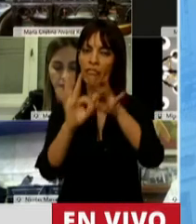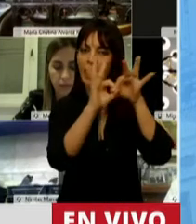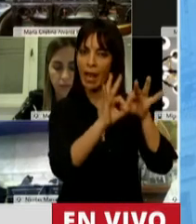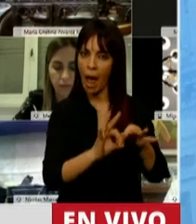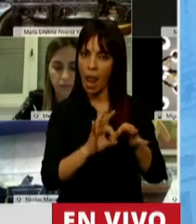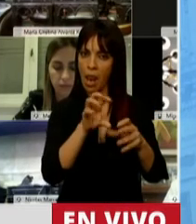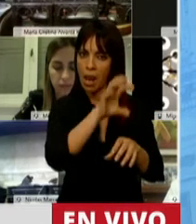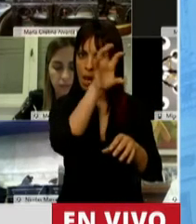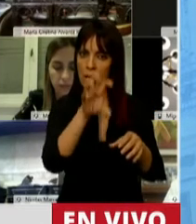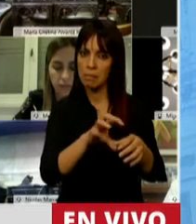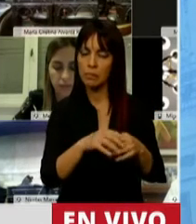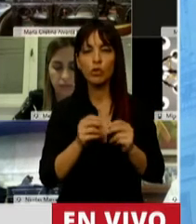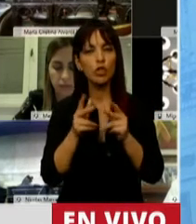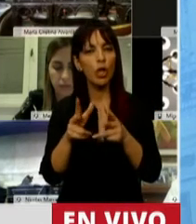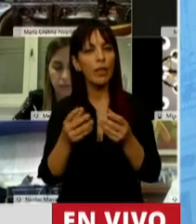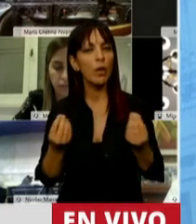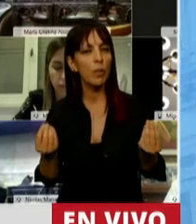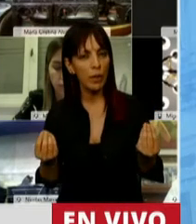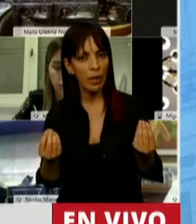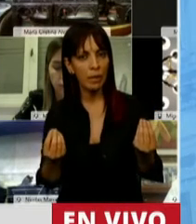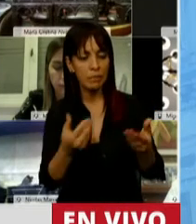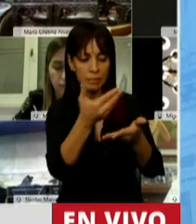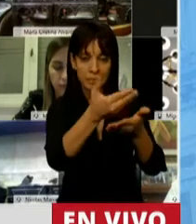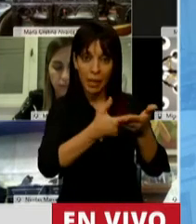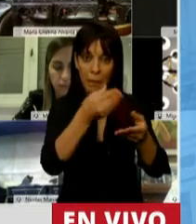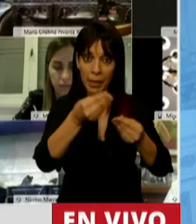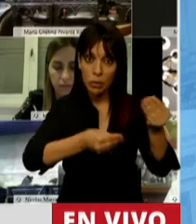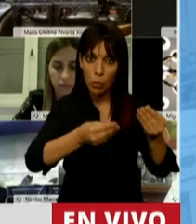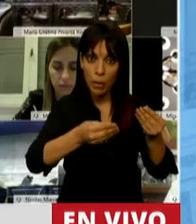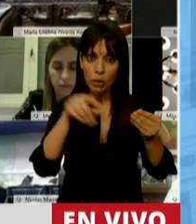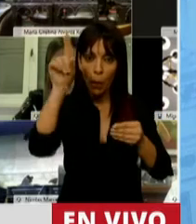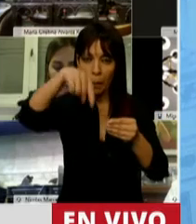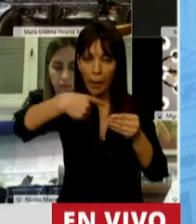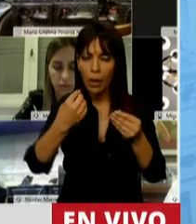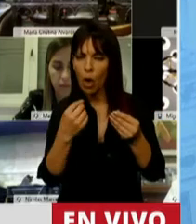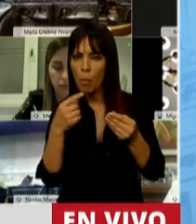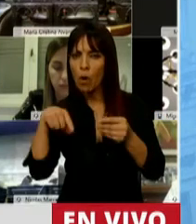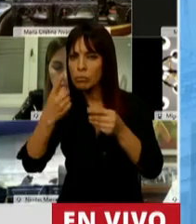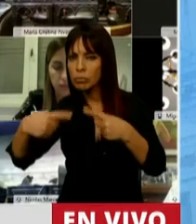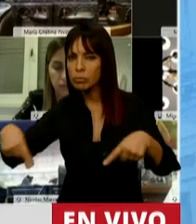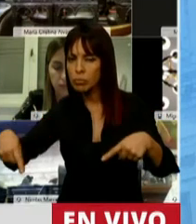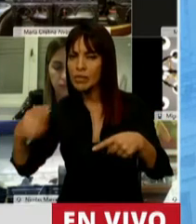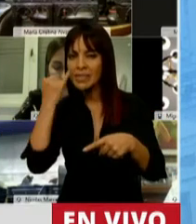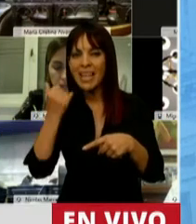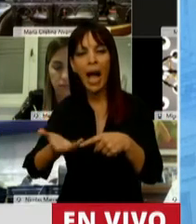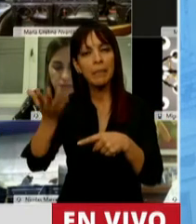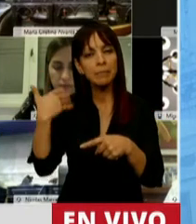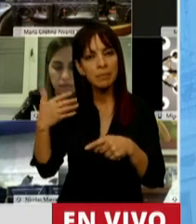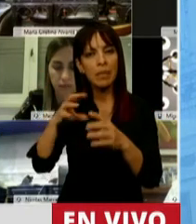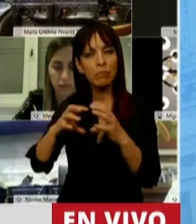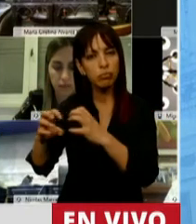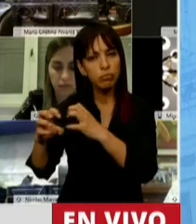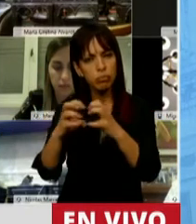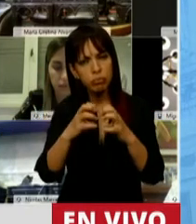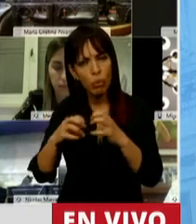Digo esto porque está basado en pilares fundamentales que han sido debatidos ampliamente